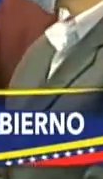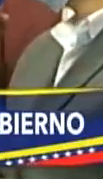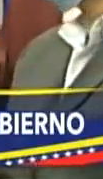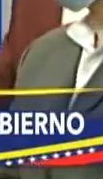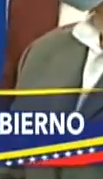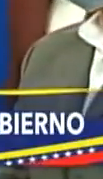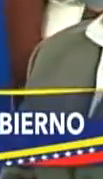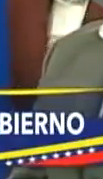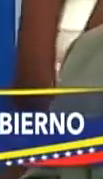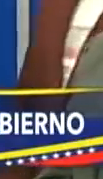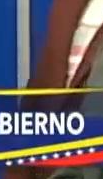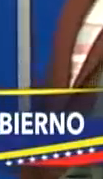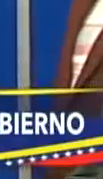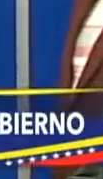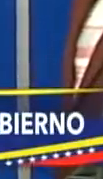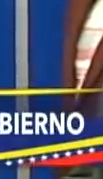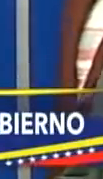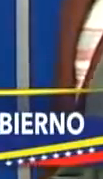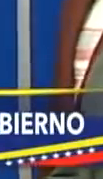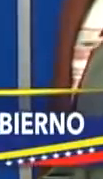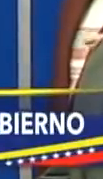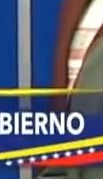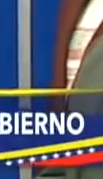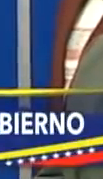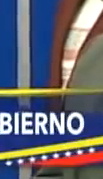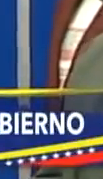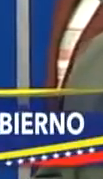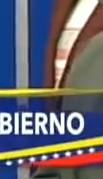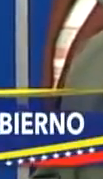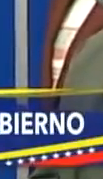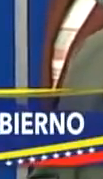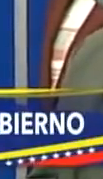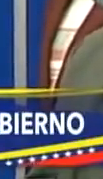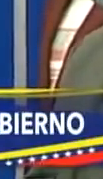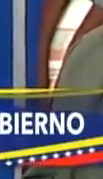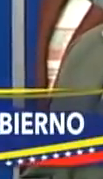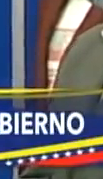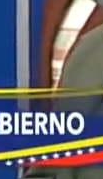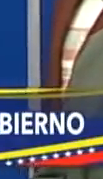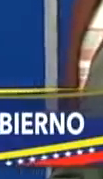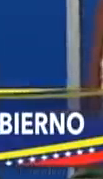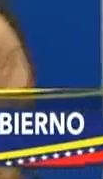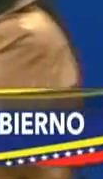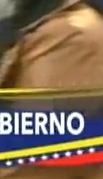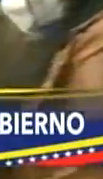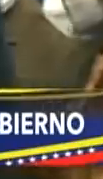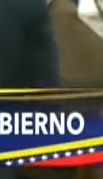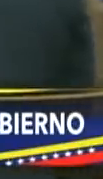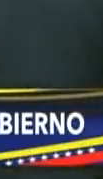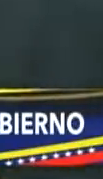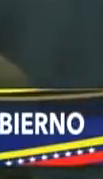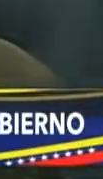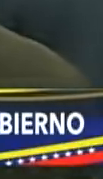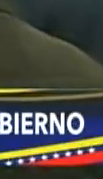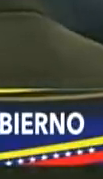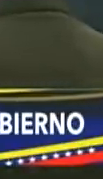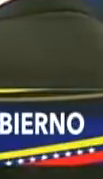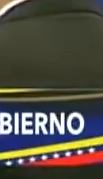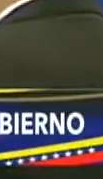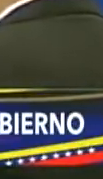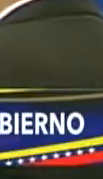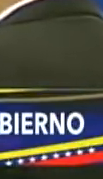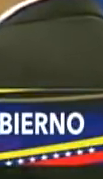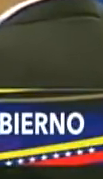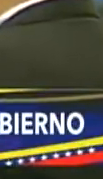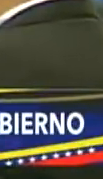el diálogo para el trabajo, el diálogo para superar los efectos nocivos del bloqueo que ha impuesto el imperio